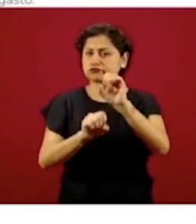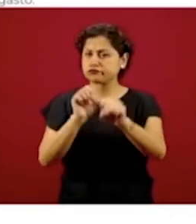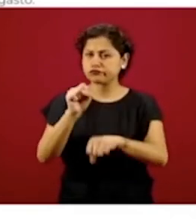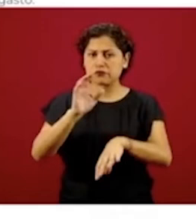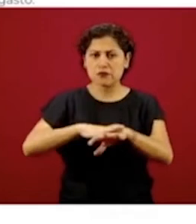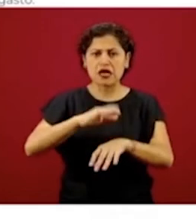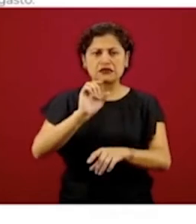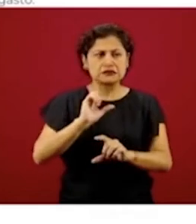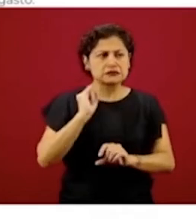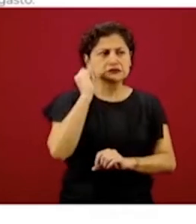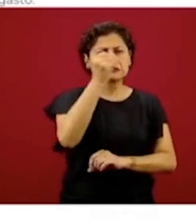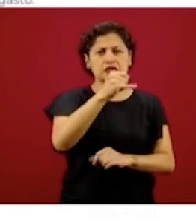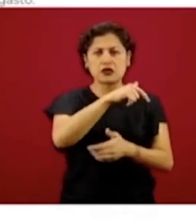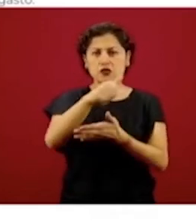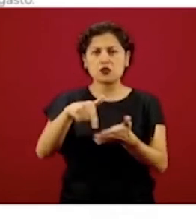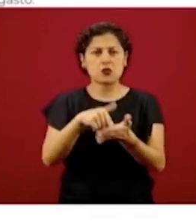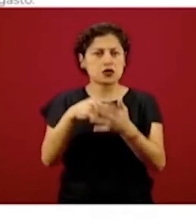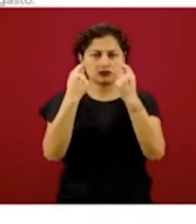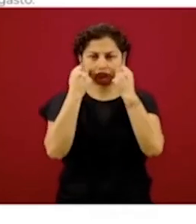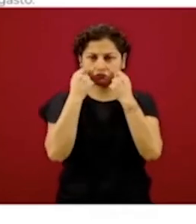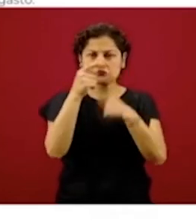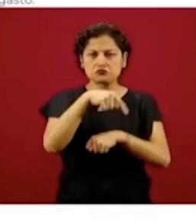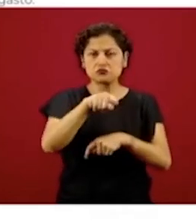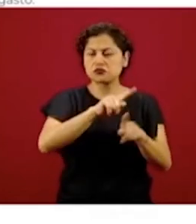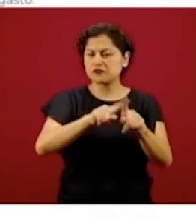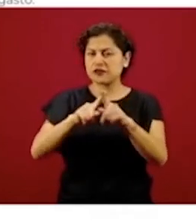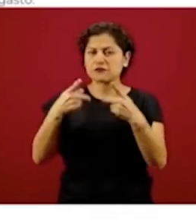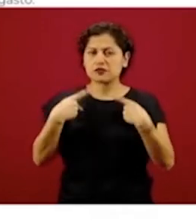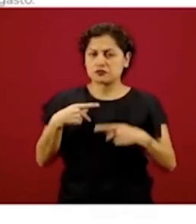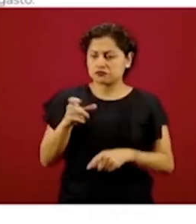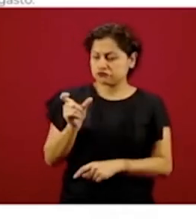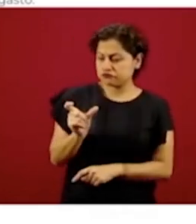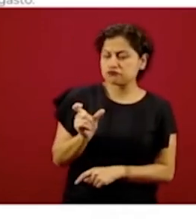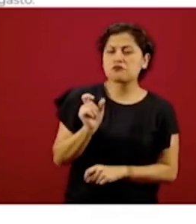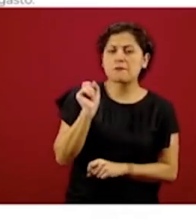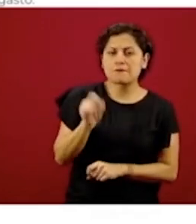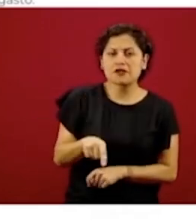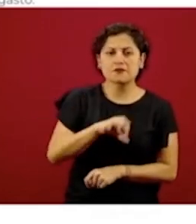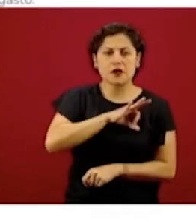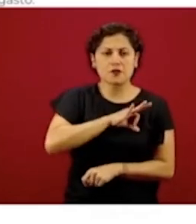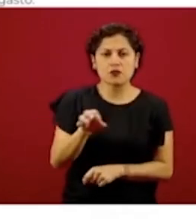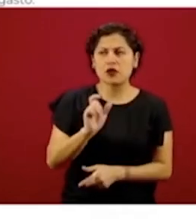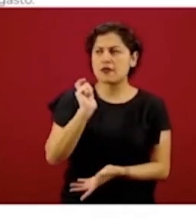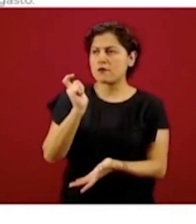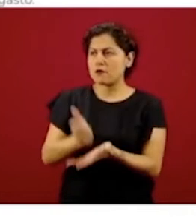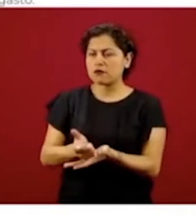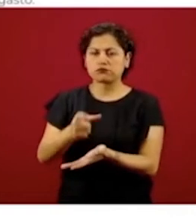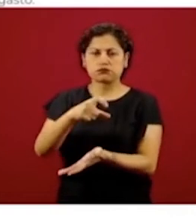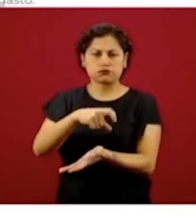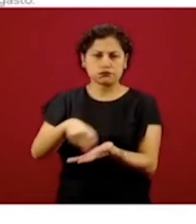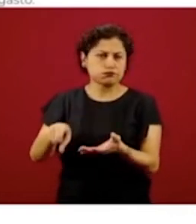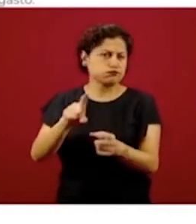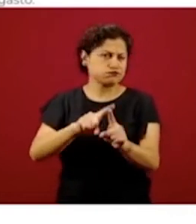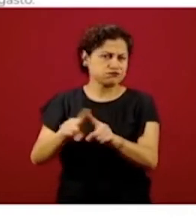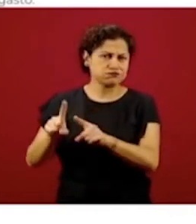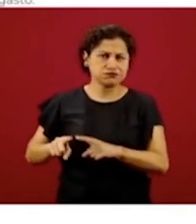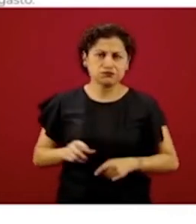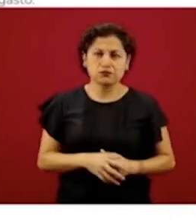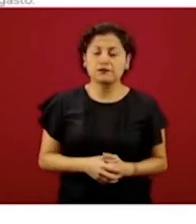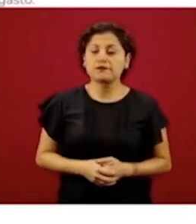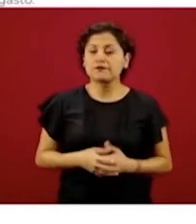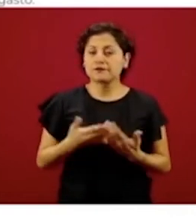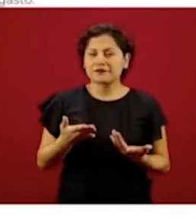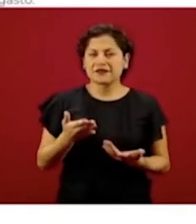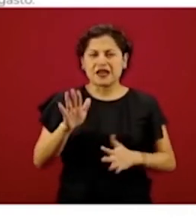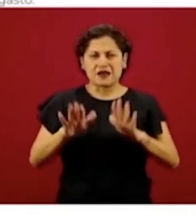el mundo pueda cobrar directamente con su tarjeta. Hay datos muy interesantes, porque algunos me decían, oye, que la vanguardia es la electrónica